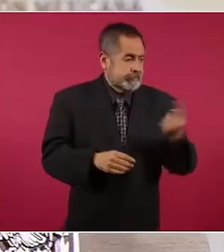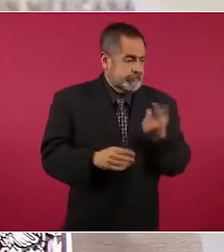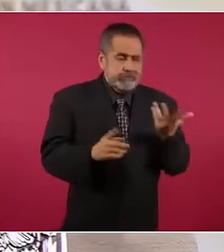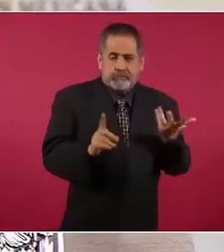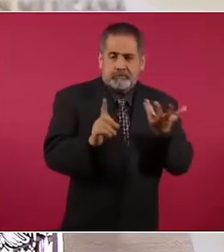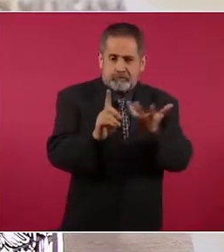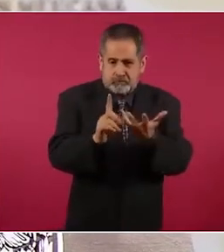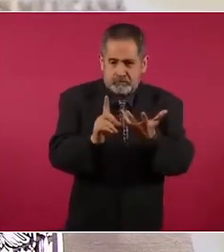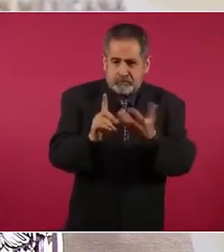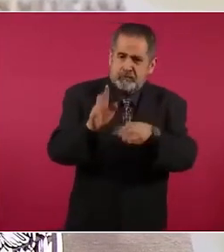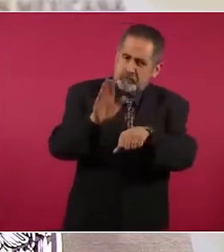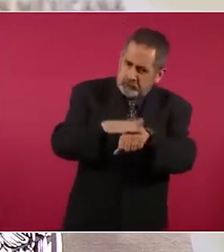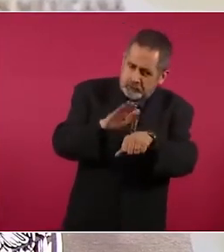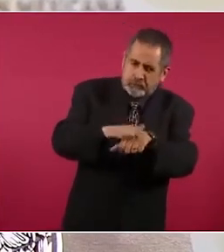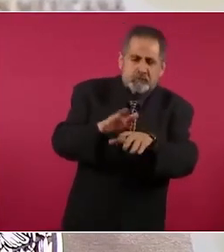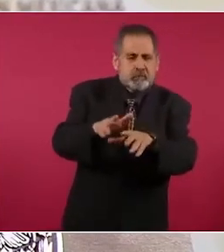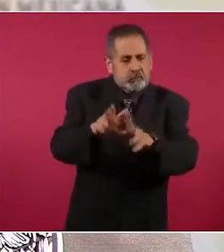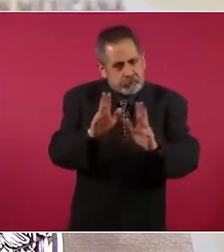a ser,